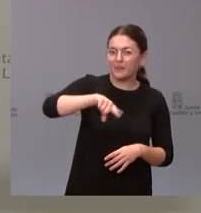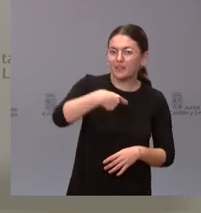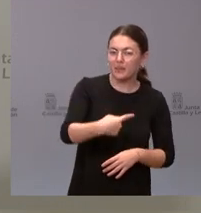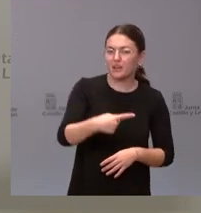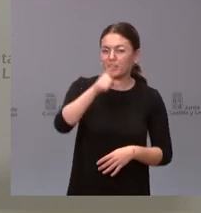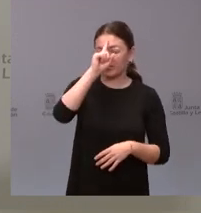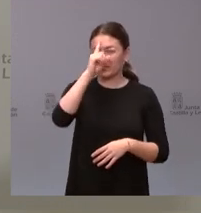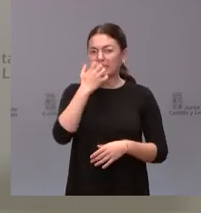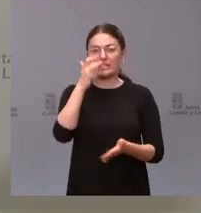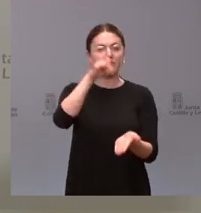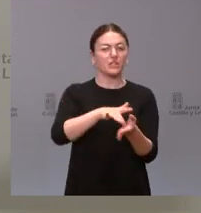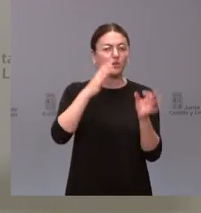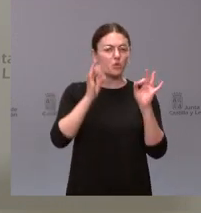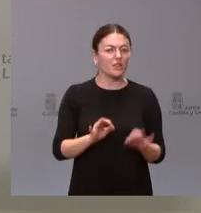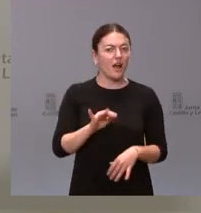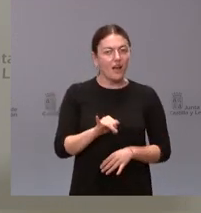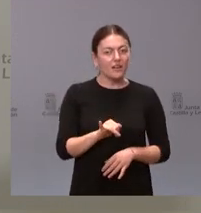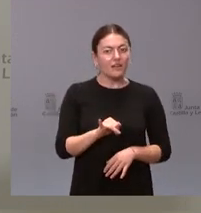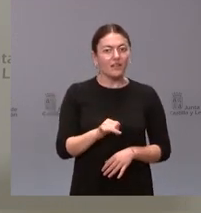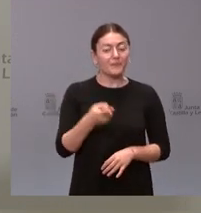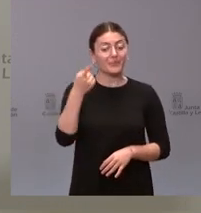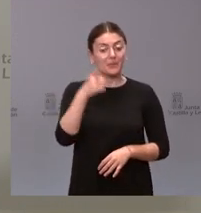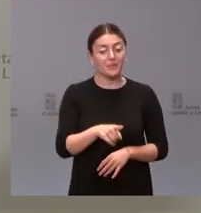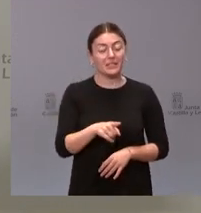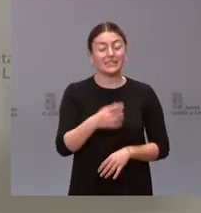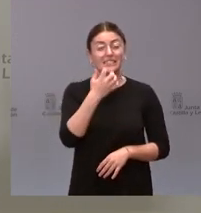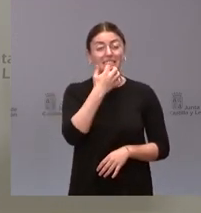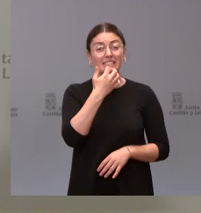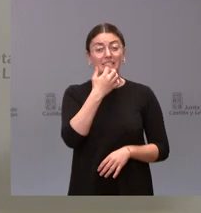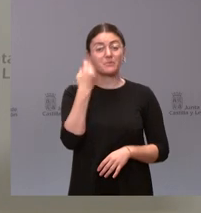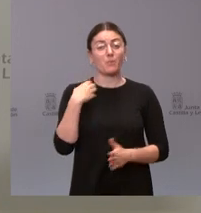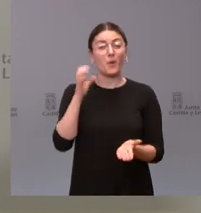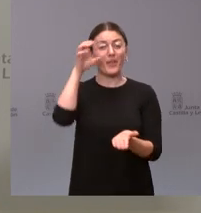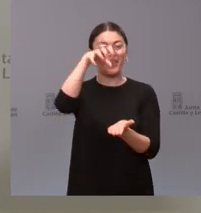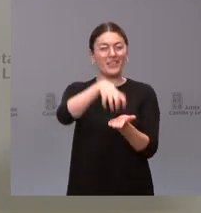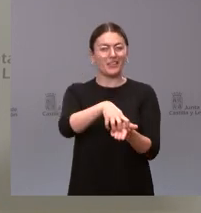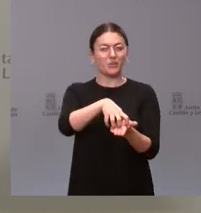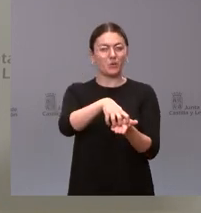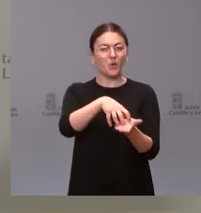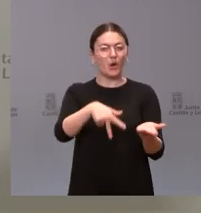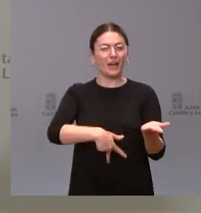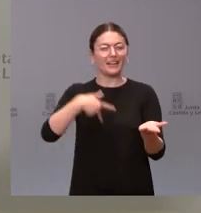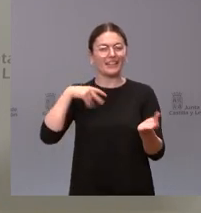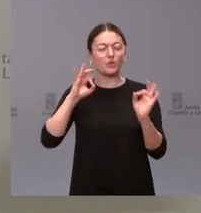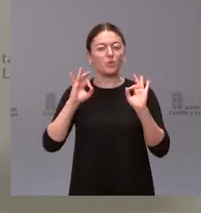si hay fecha concreta y si sobre el centro genérico de la agencia